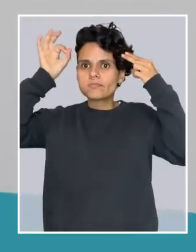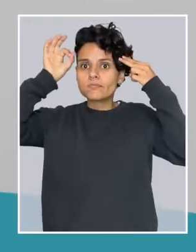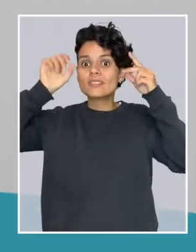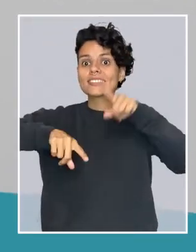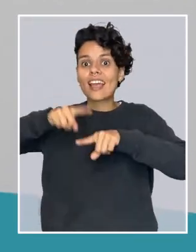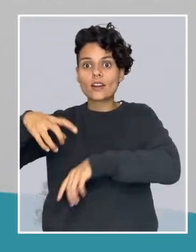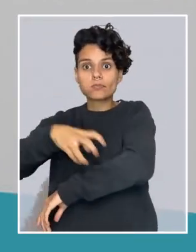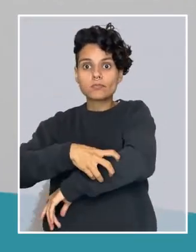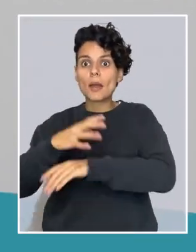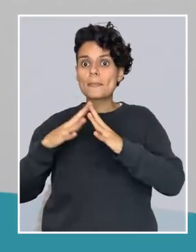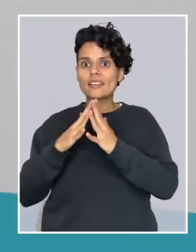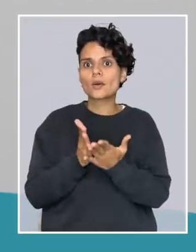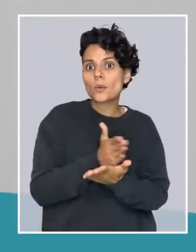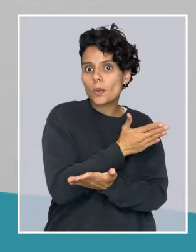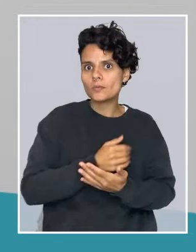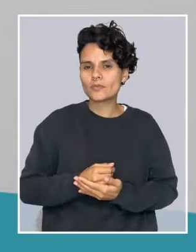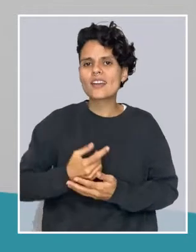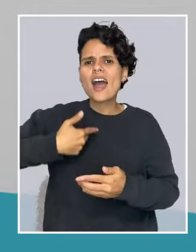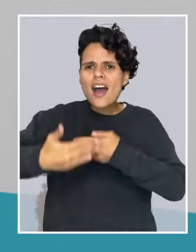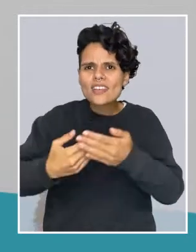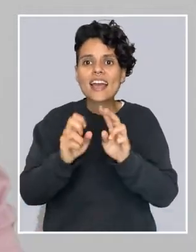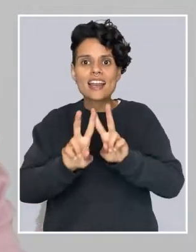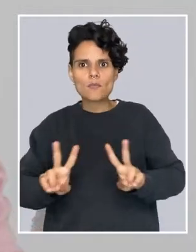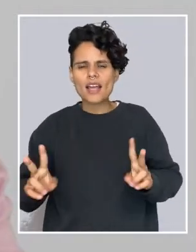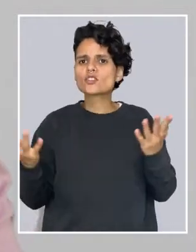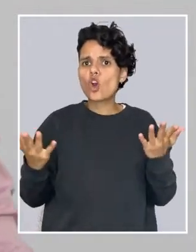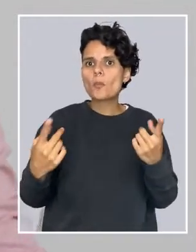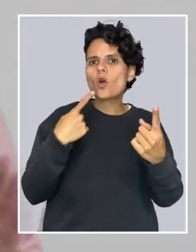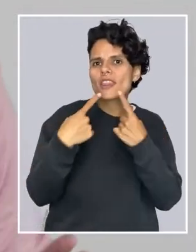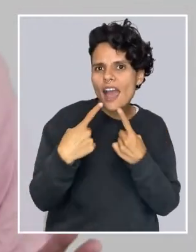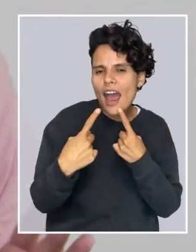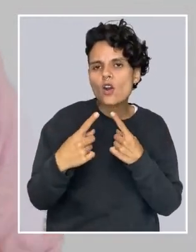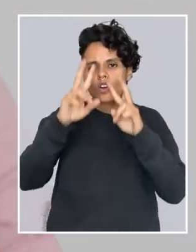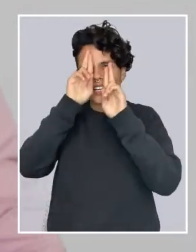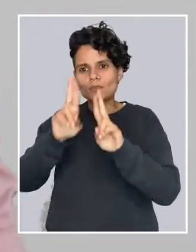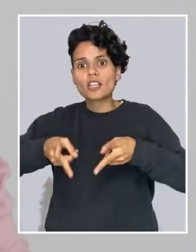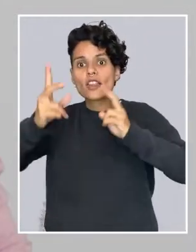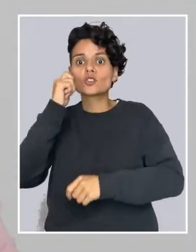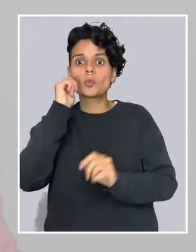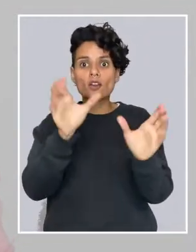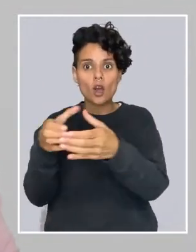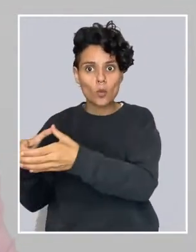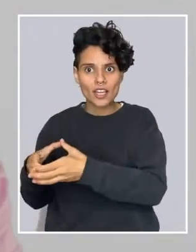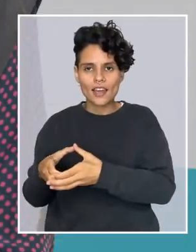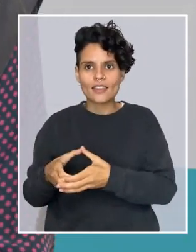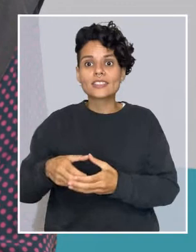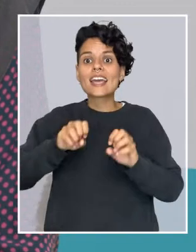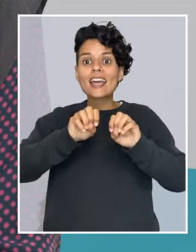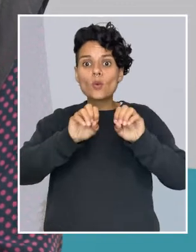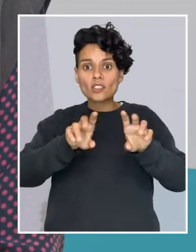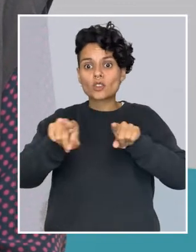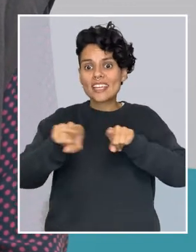Vamos a desmilitarizar el Gualmapo y nos las vamos a jugar por la paz, anteponiendo el diálogo y el respeto a los derechos humanos de las comunidades.